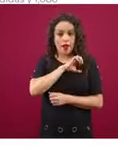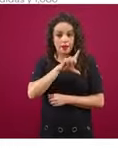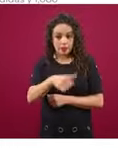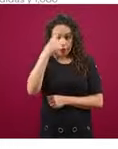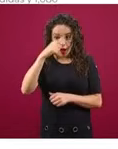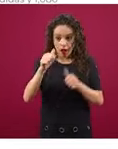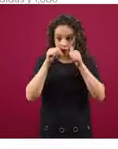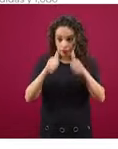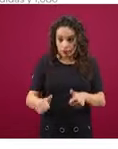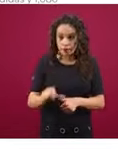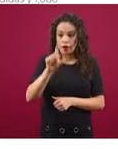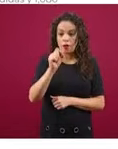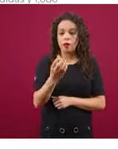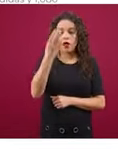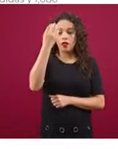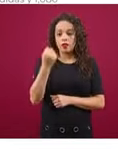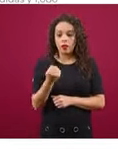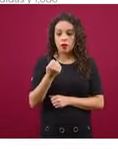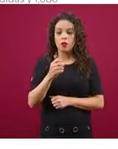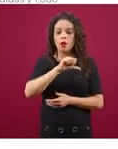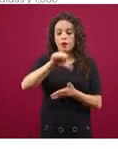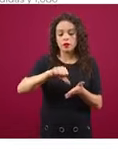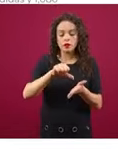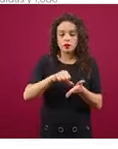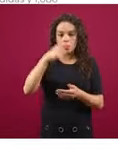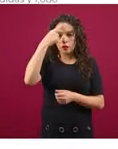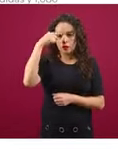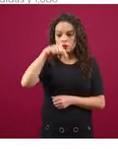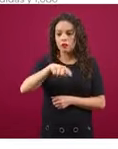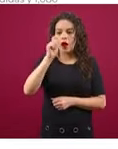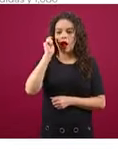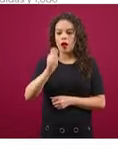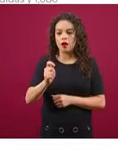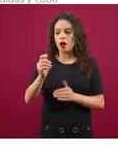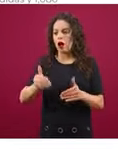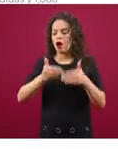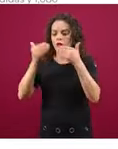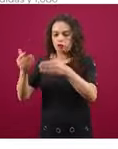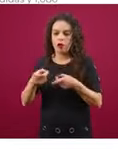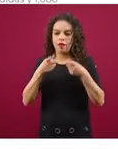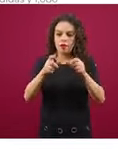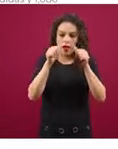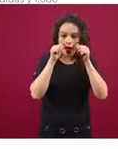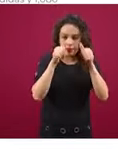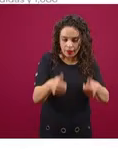instancias estatales que los manejan y tenemos 29 centros de atención.